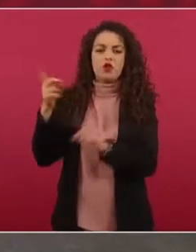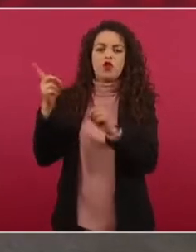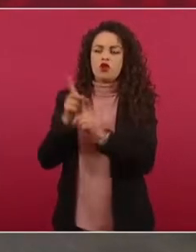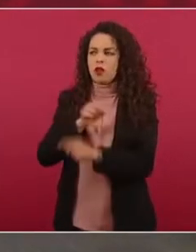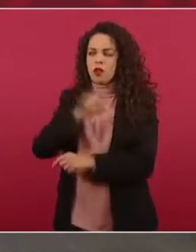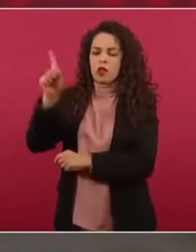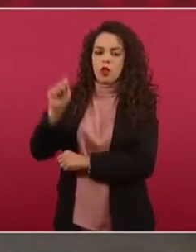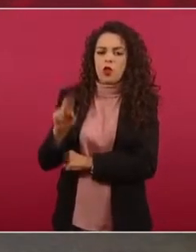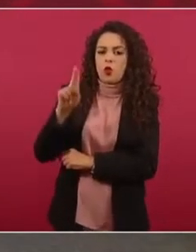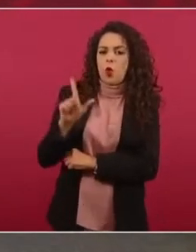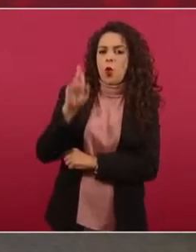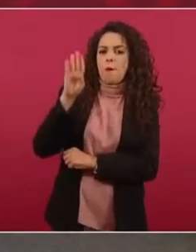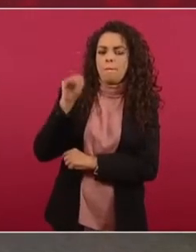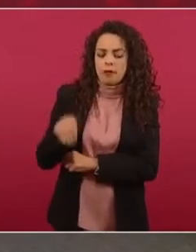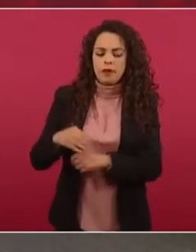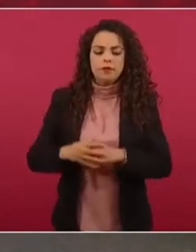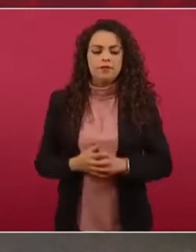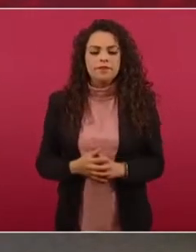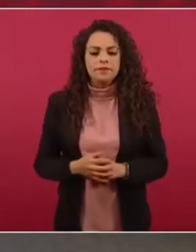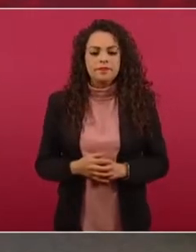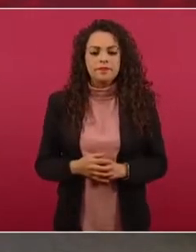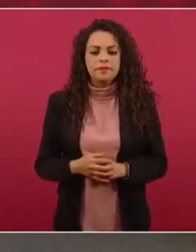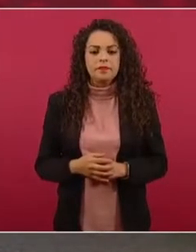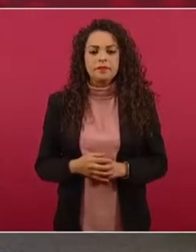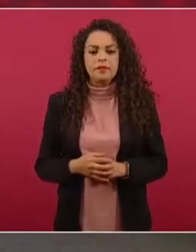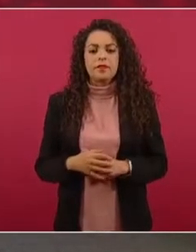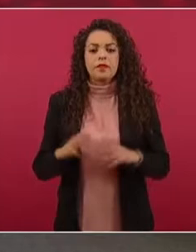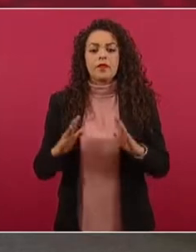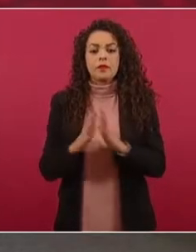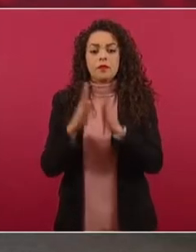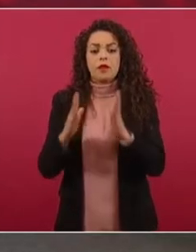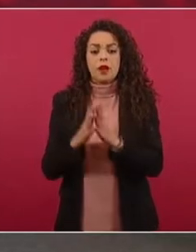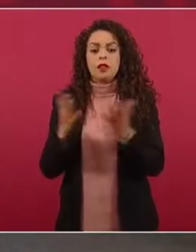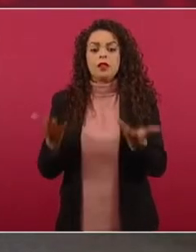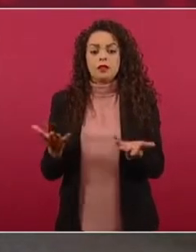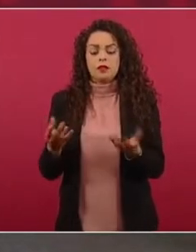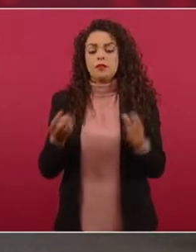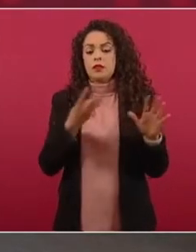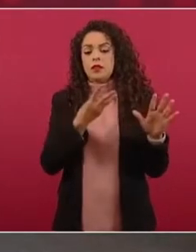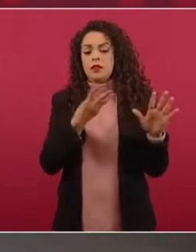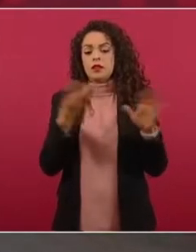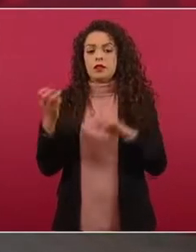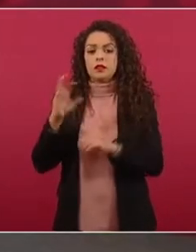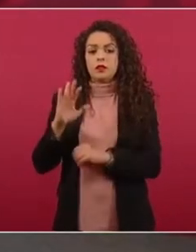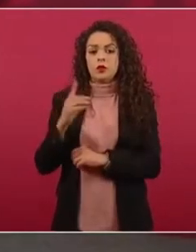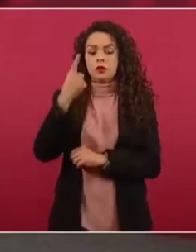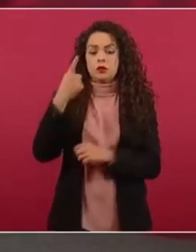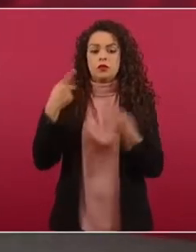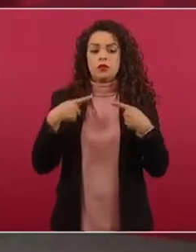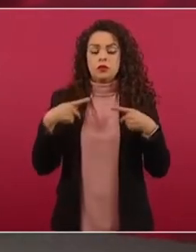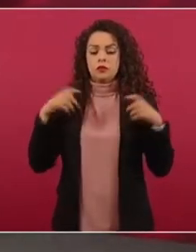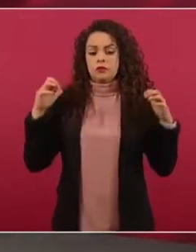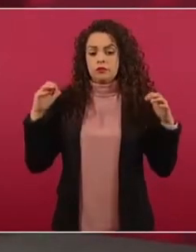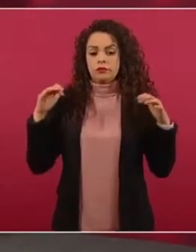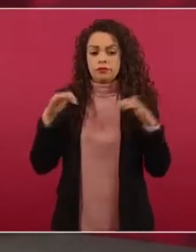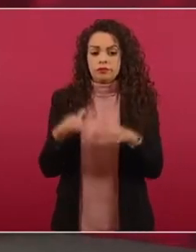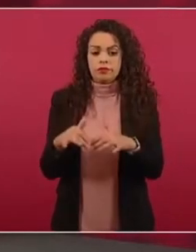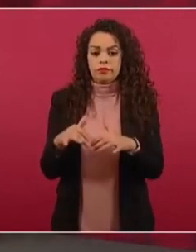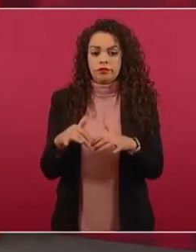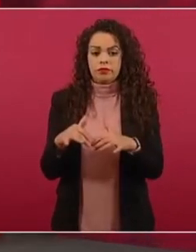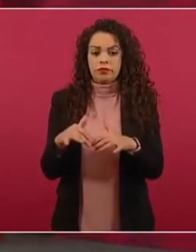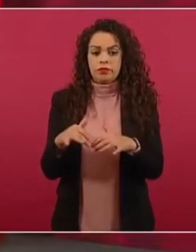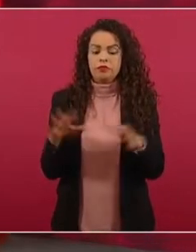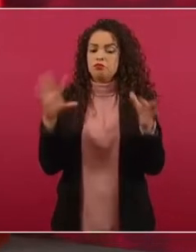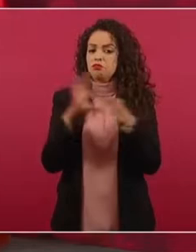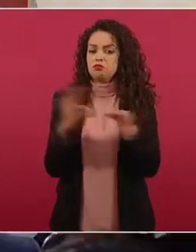y contó con la participación de 351 asistentes que manifestaron